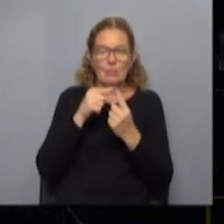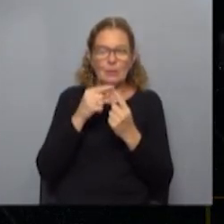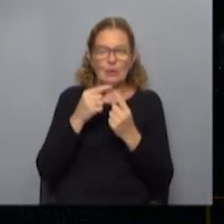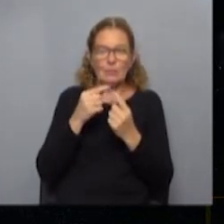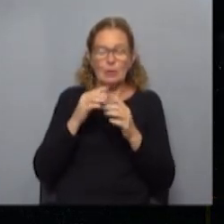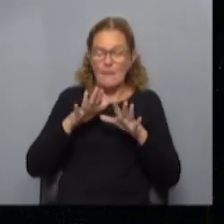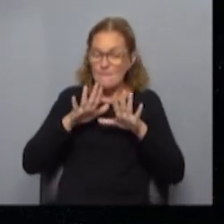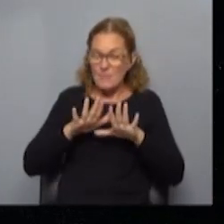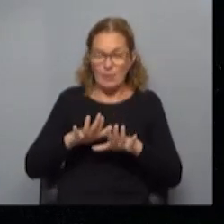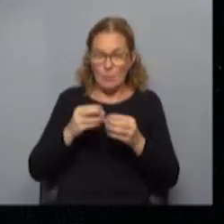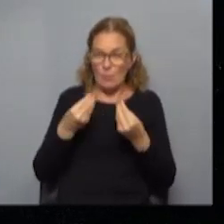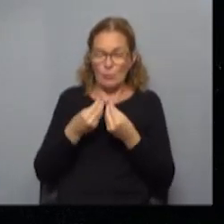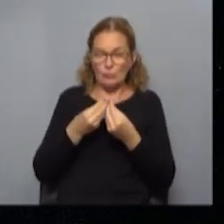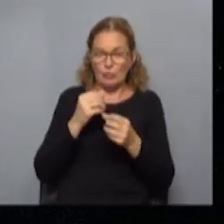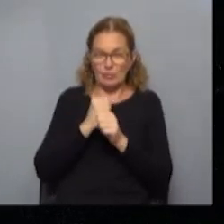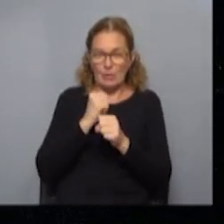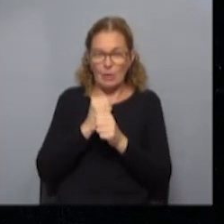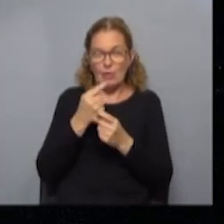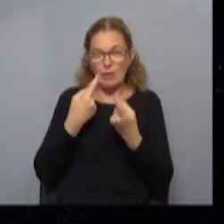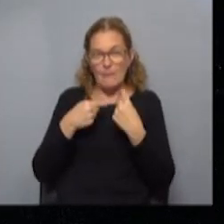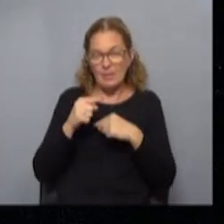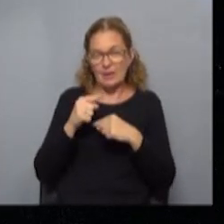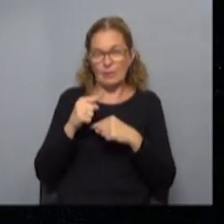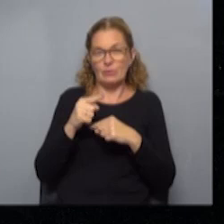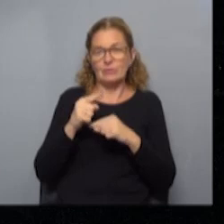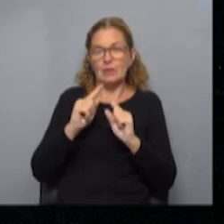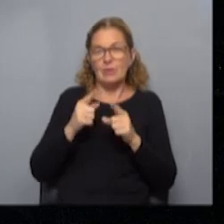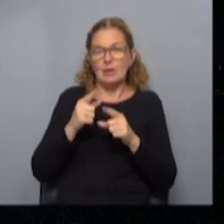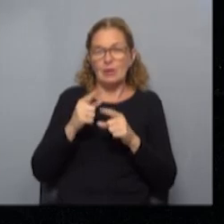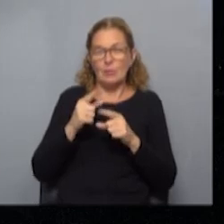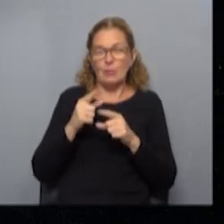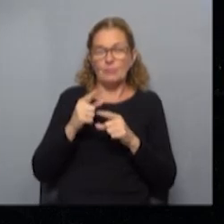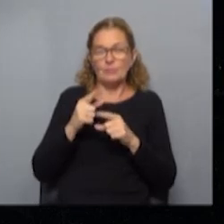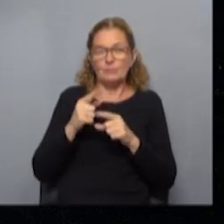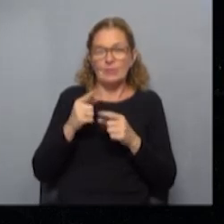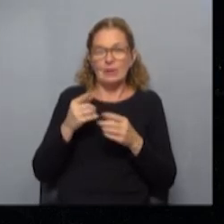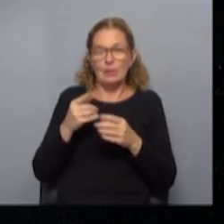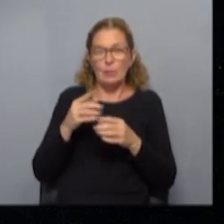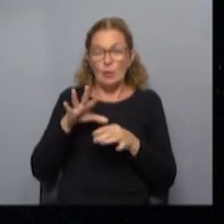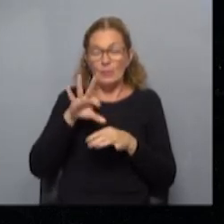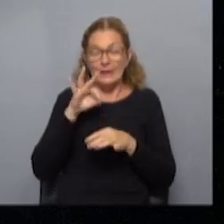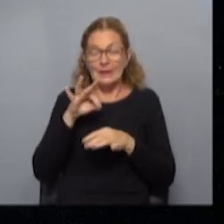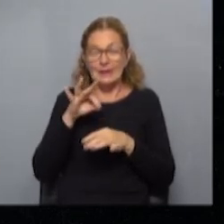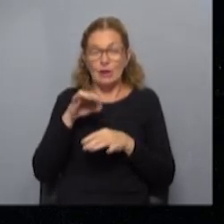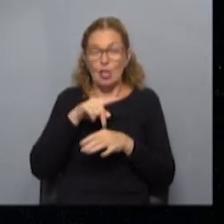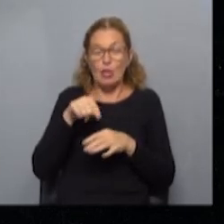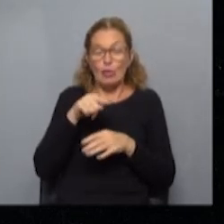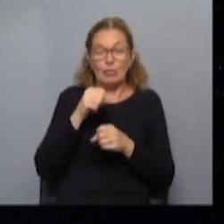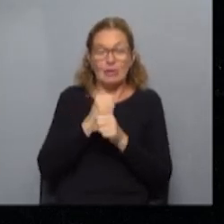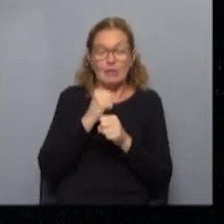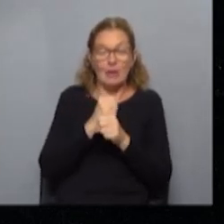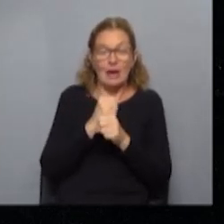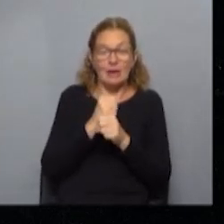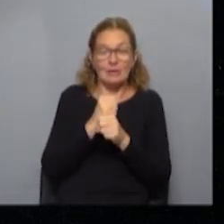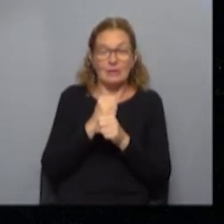mermó mucho pero se ha hecho una disminución en el momento de elegir qué puestos de trabajo qué